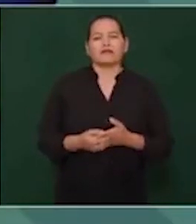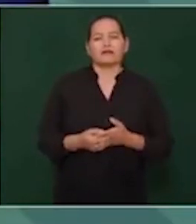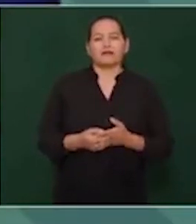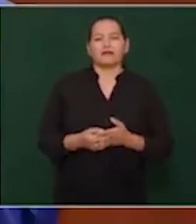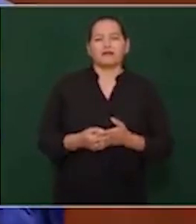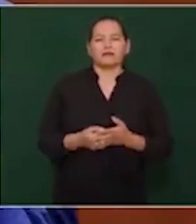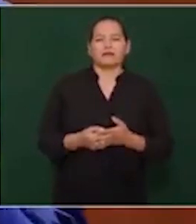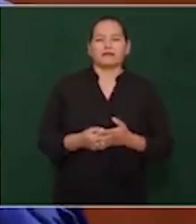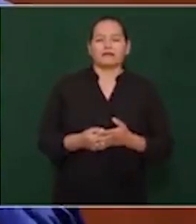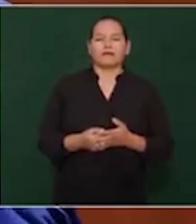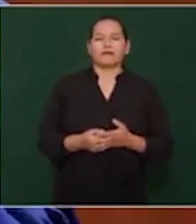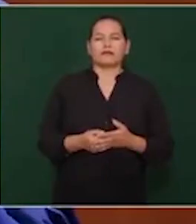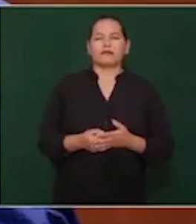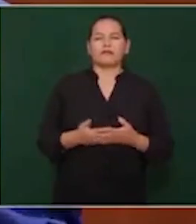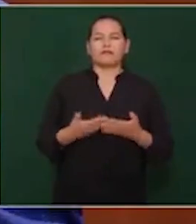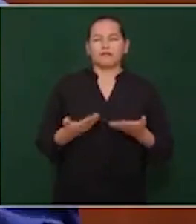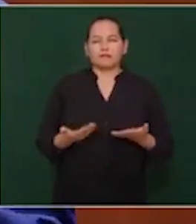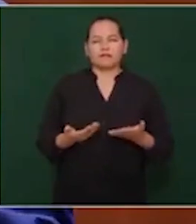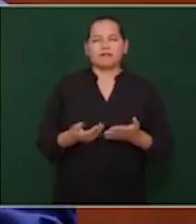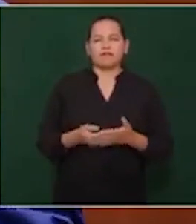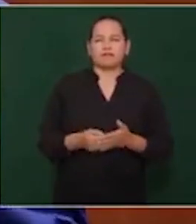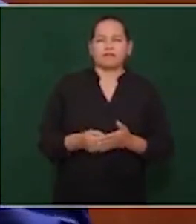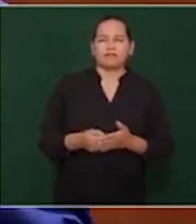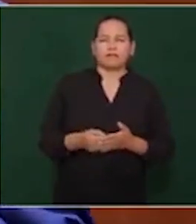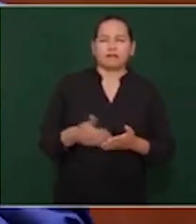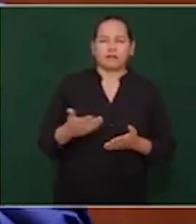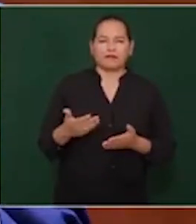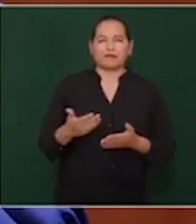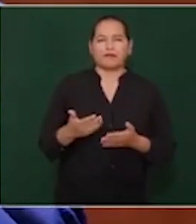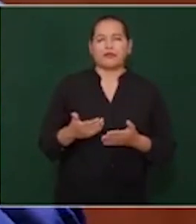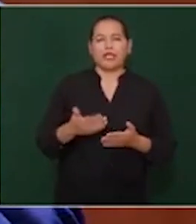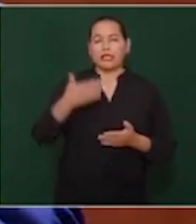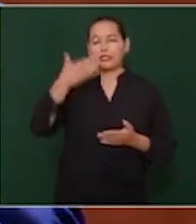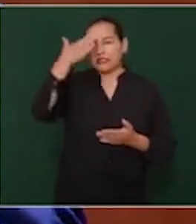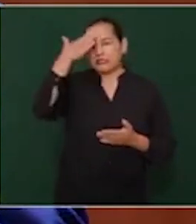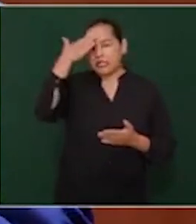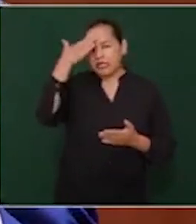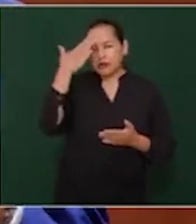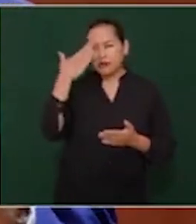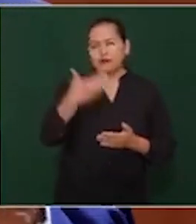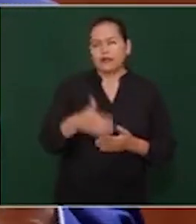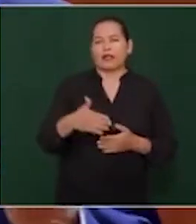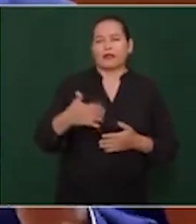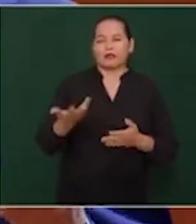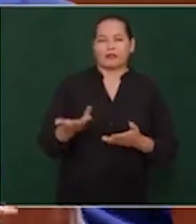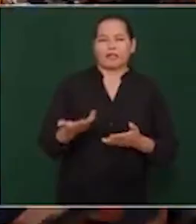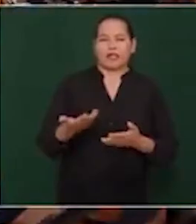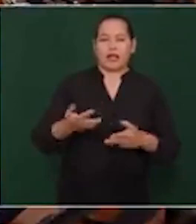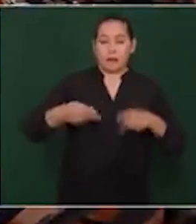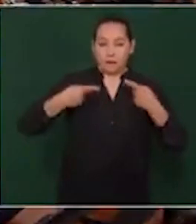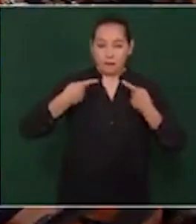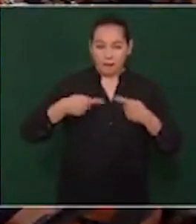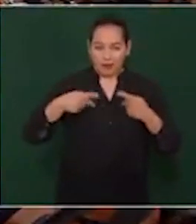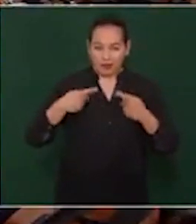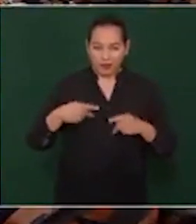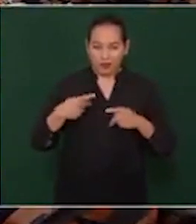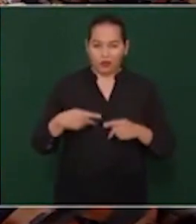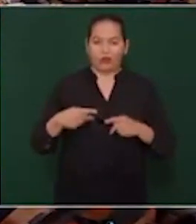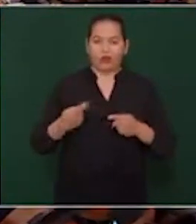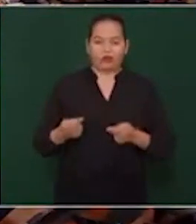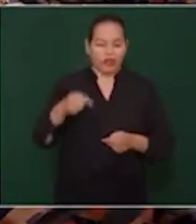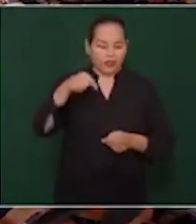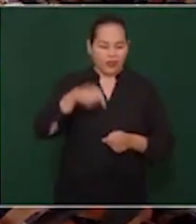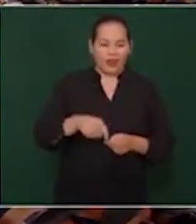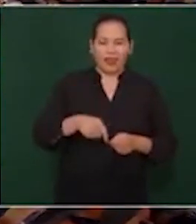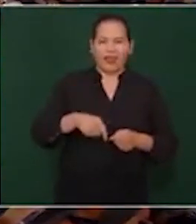desde que se conoce la existencia del hombre, del ser humano en la